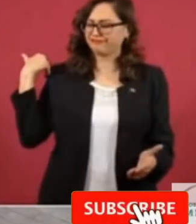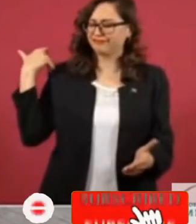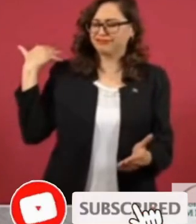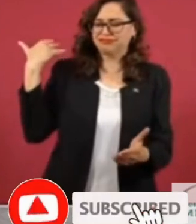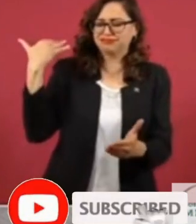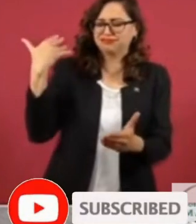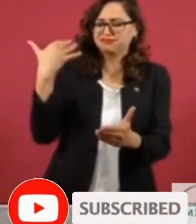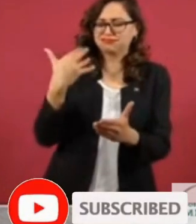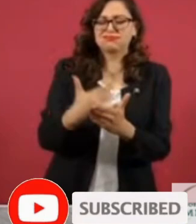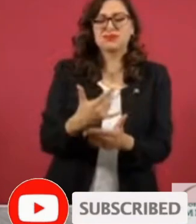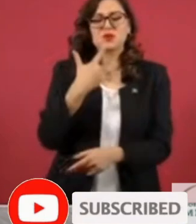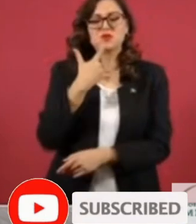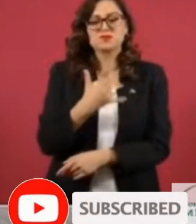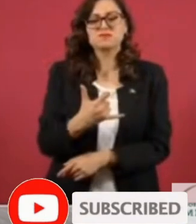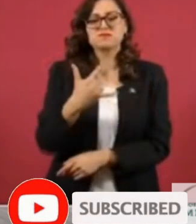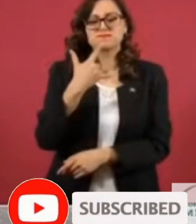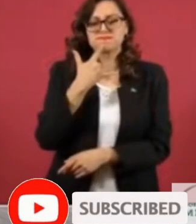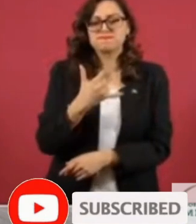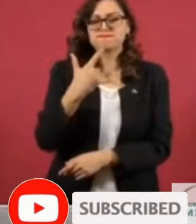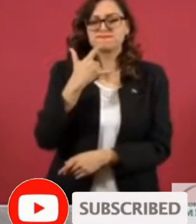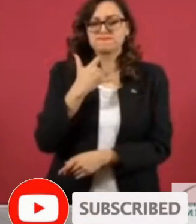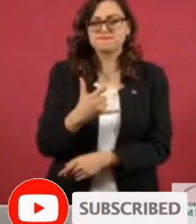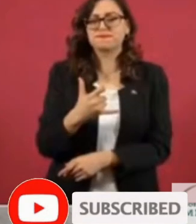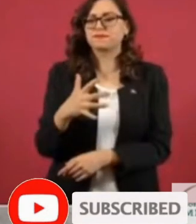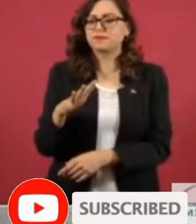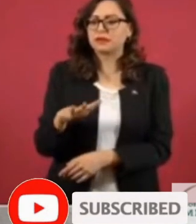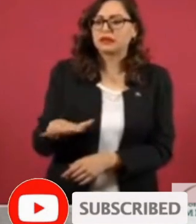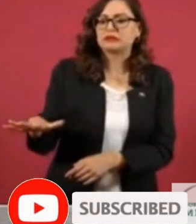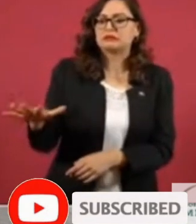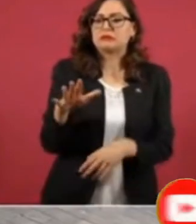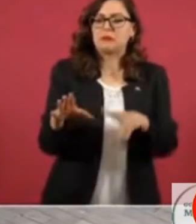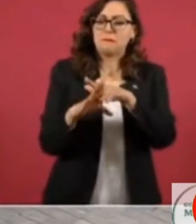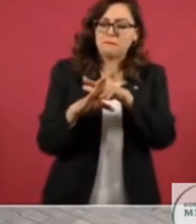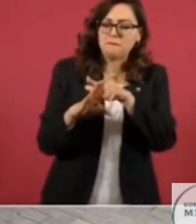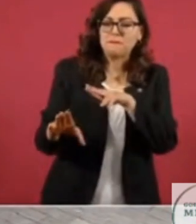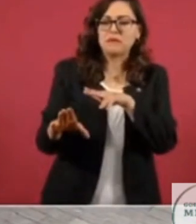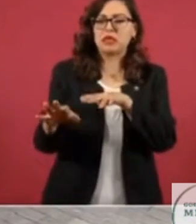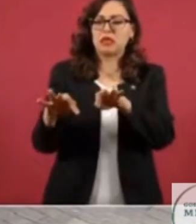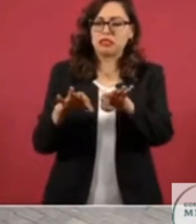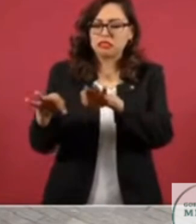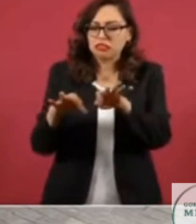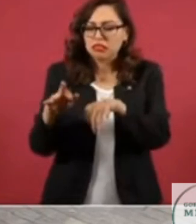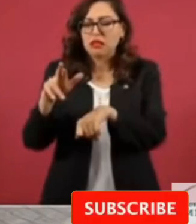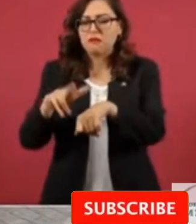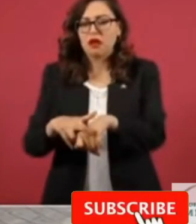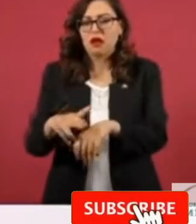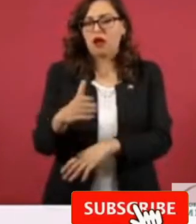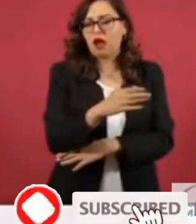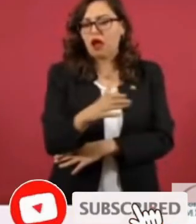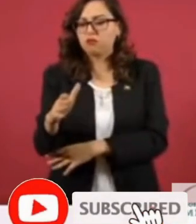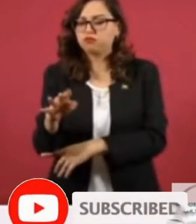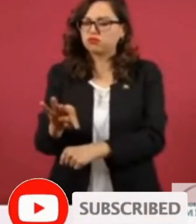de trabajadores, migrantes y jornaleros agrícolas